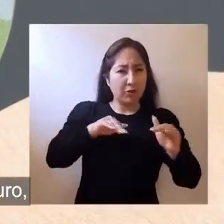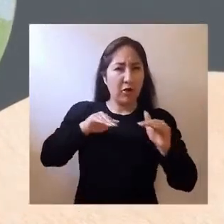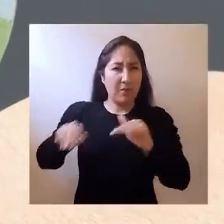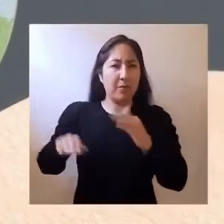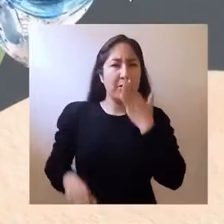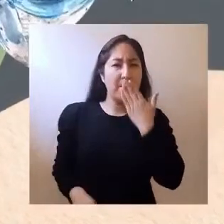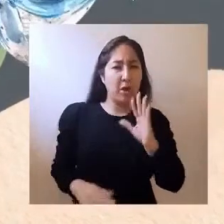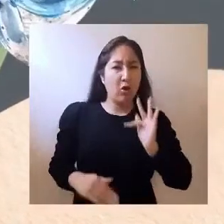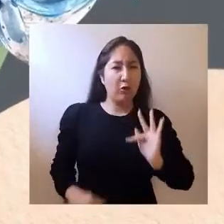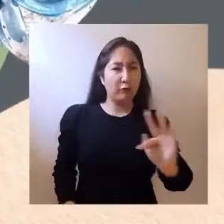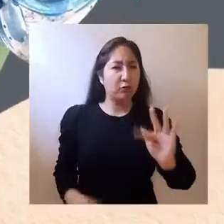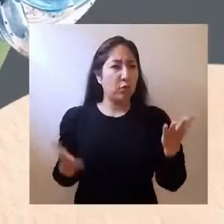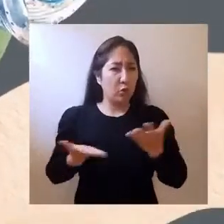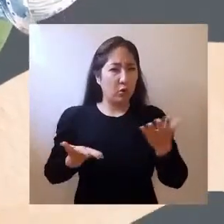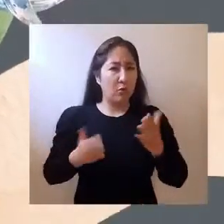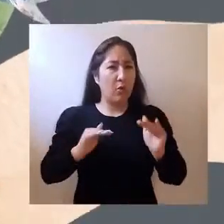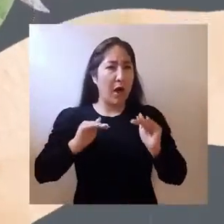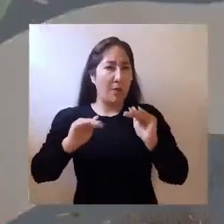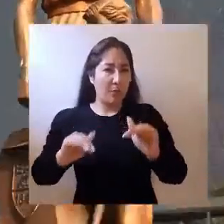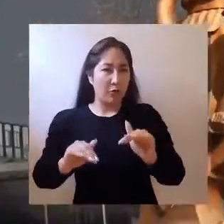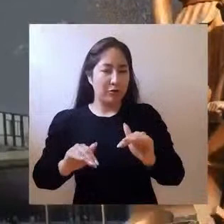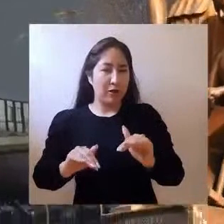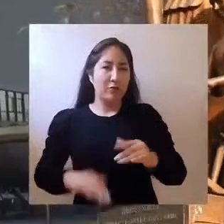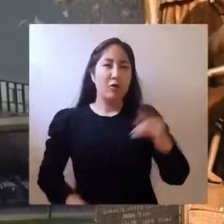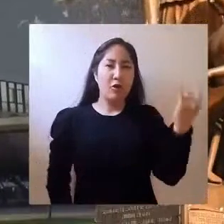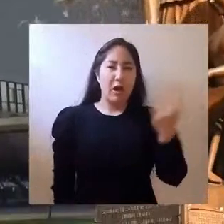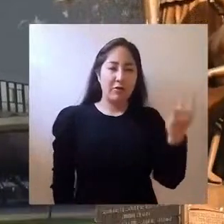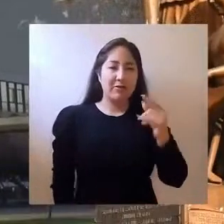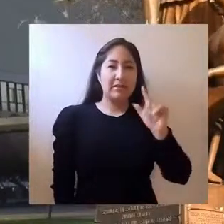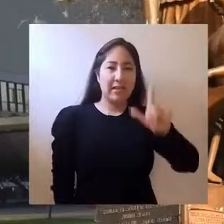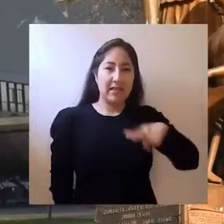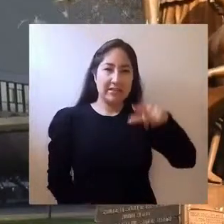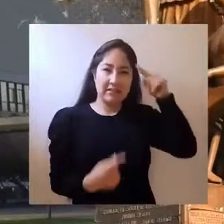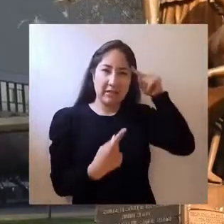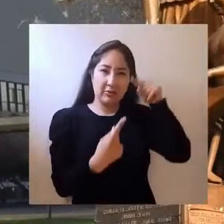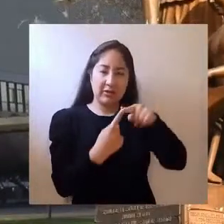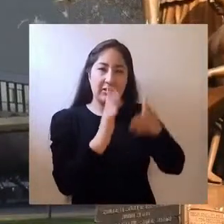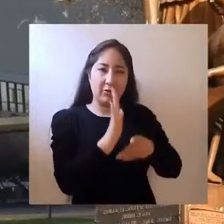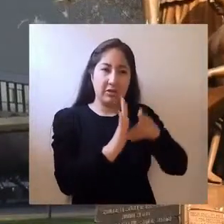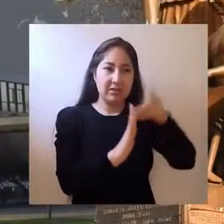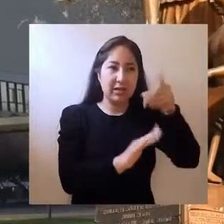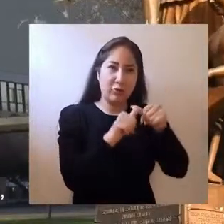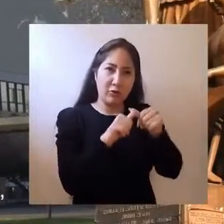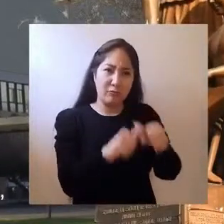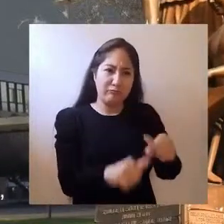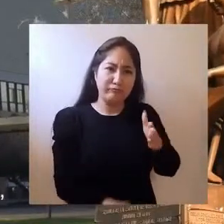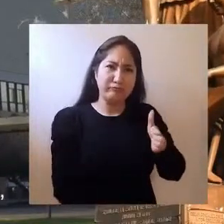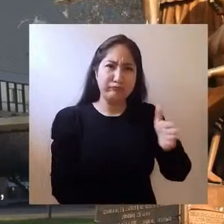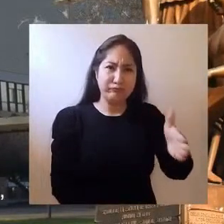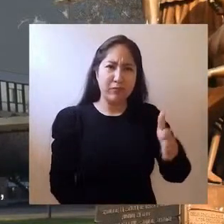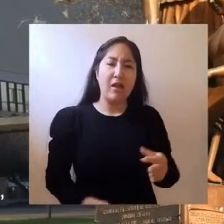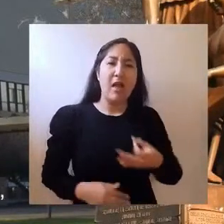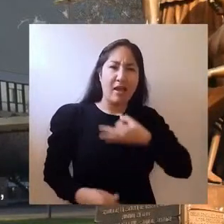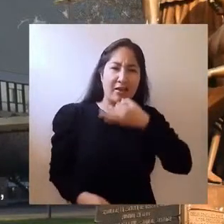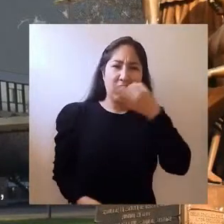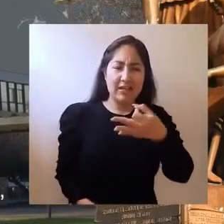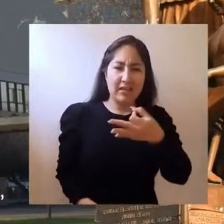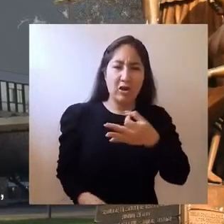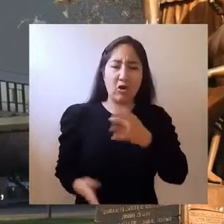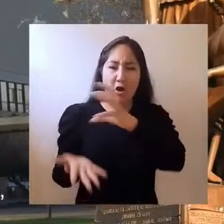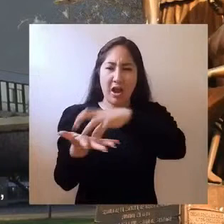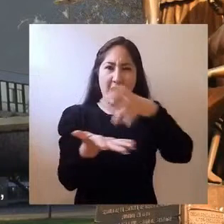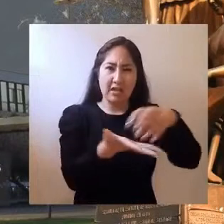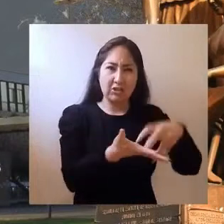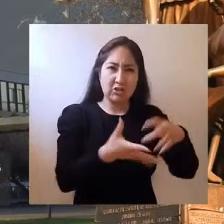futuro, incorporando al quehacer universitario los 17 Objetivos de Desarrollo Sostenible planteados por la Organización de